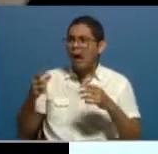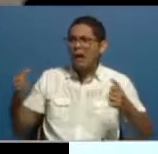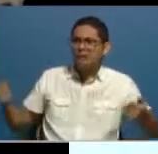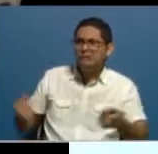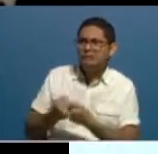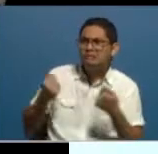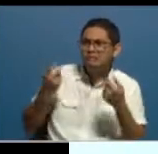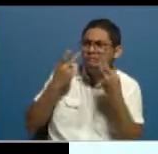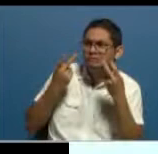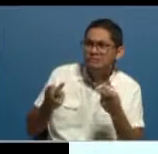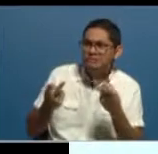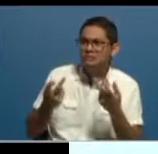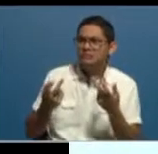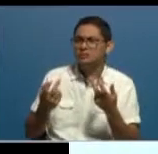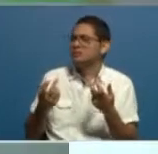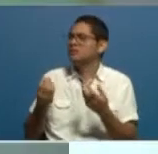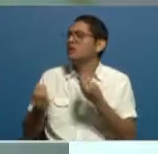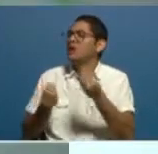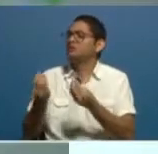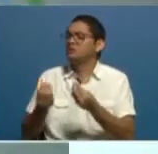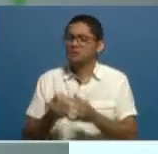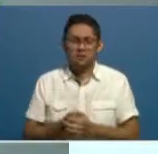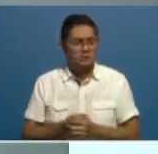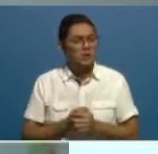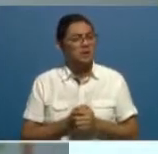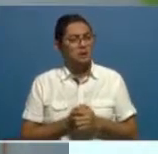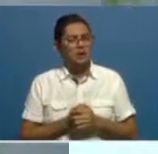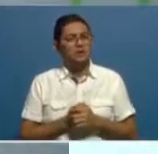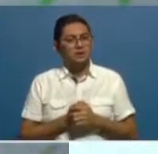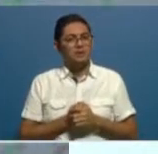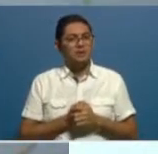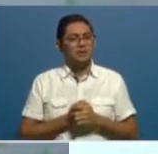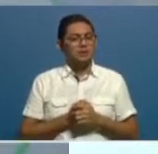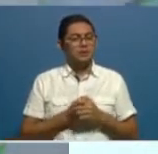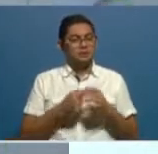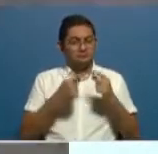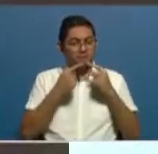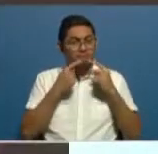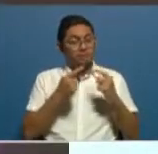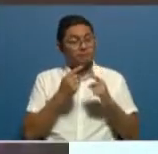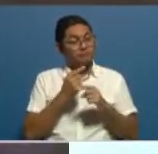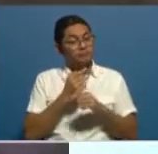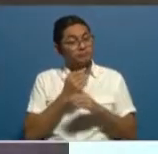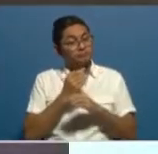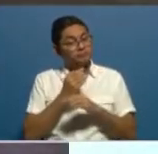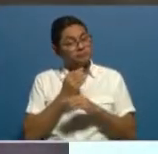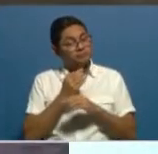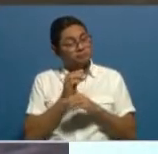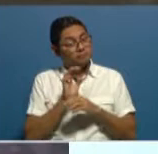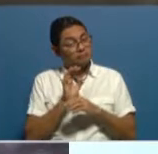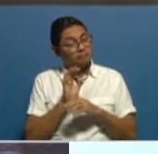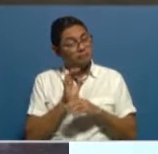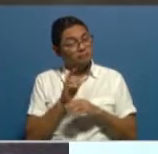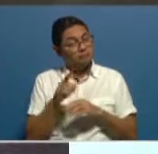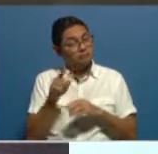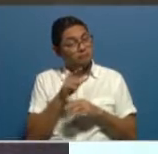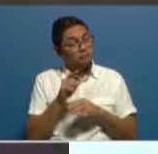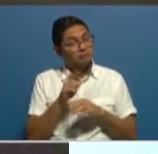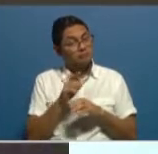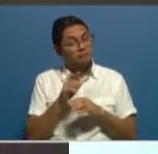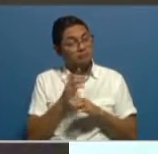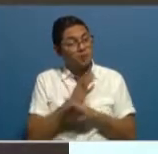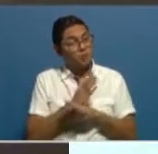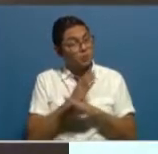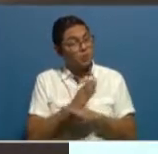lamentablemente, pueda estar involucrada? ¿Qué es lo primero que le va a hacer? Bueno, principalmente le decimos que tengan mucho, mucho, mucho a